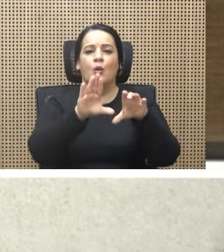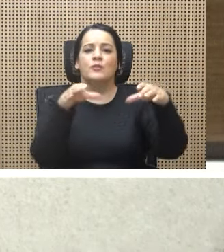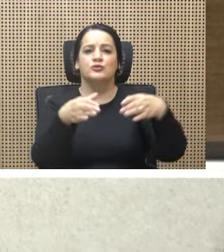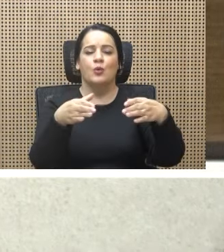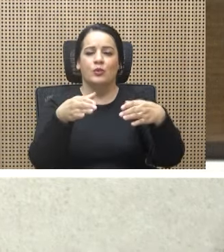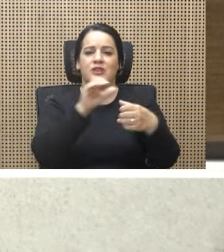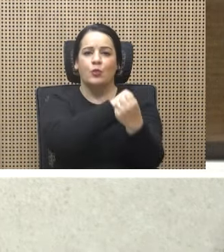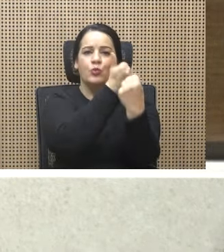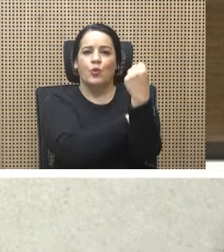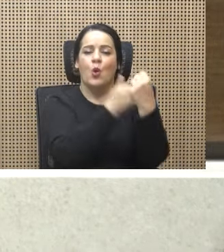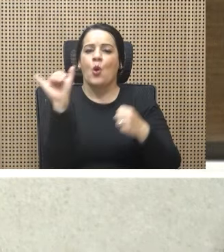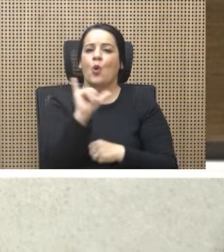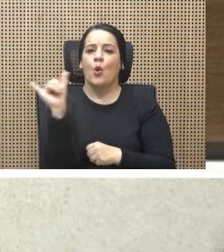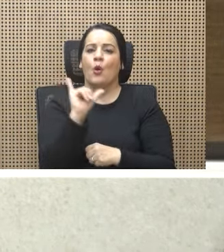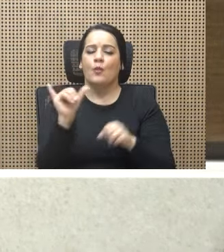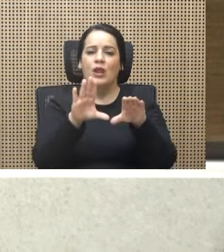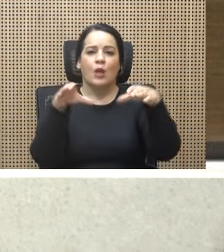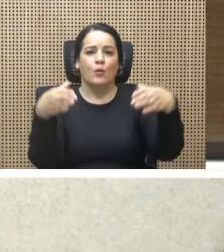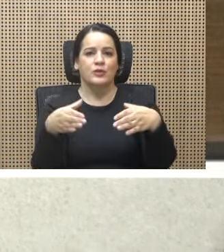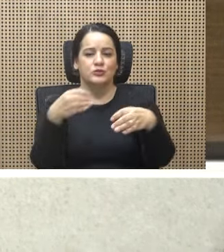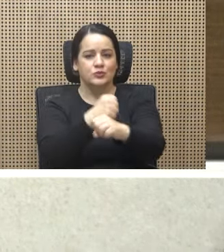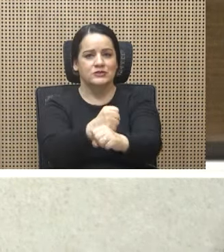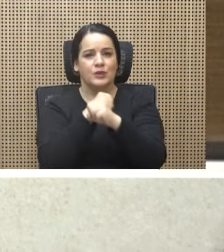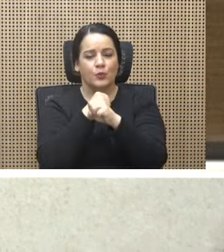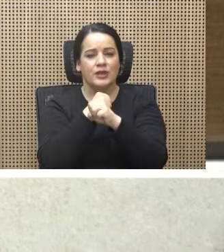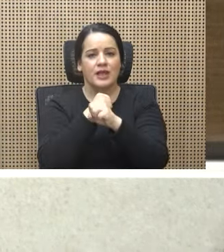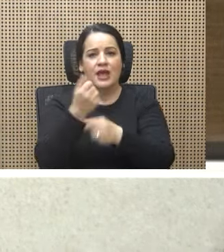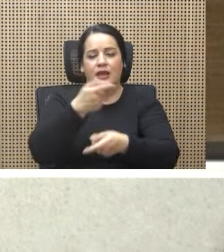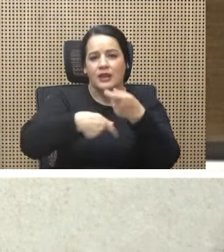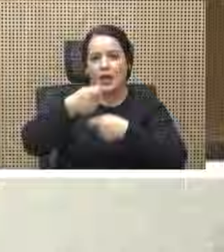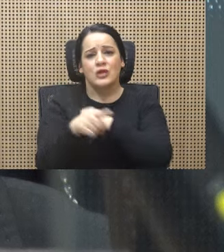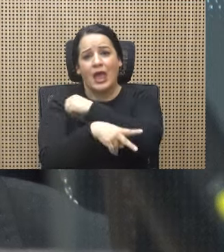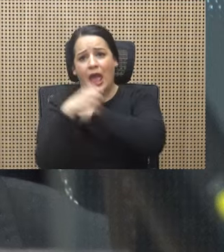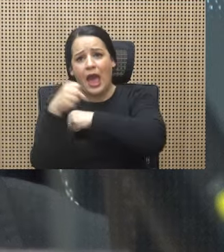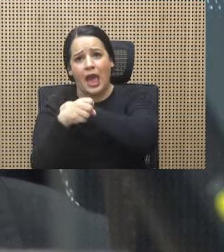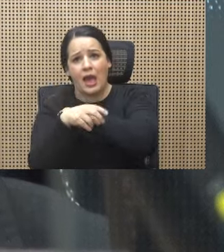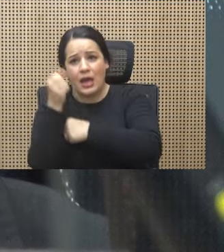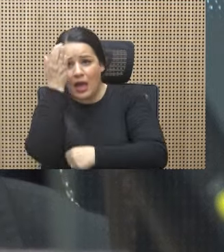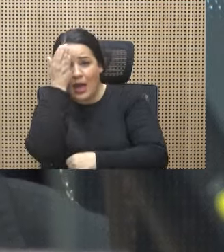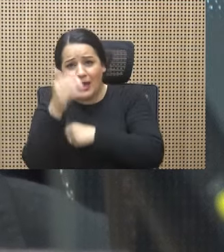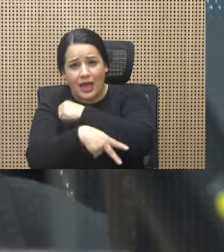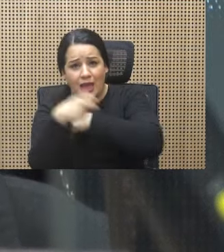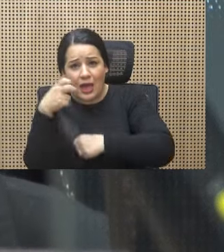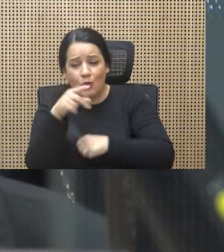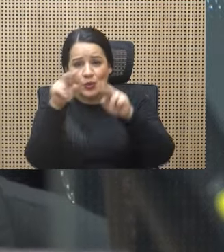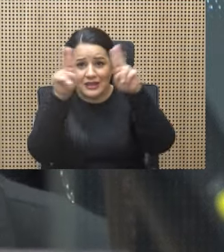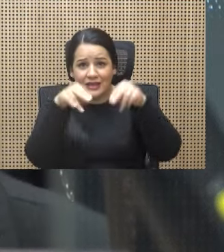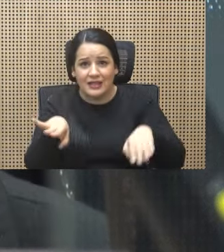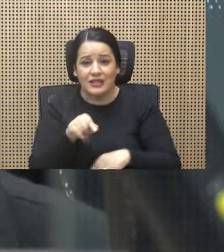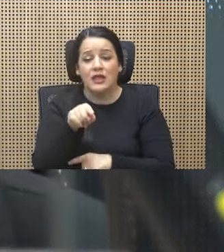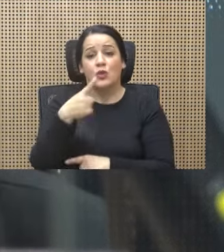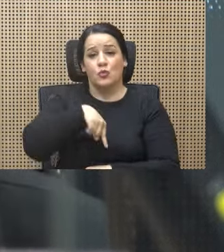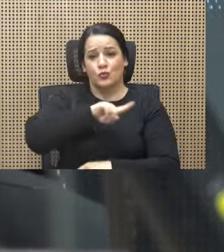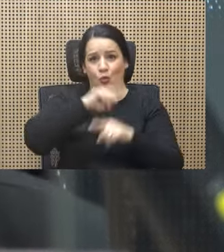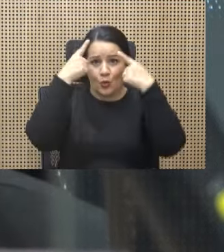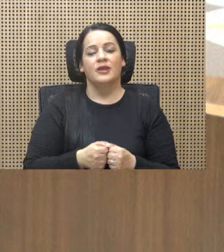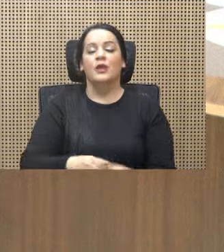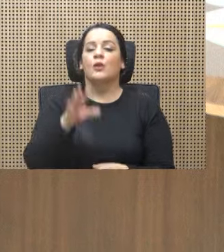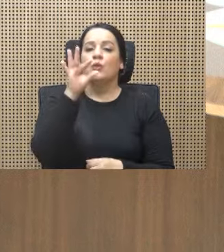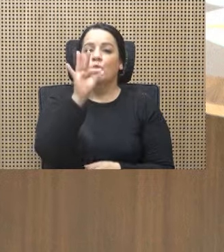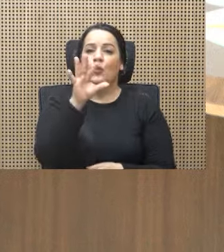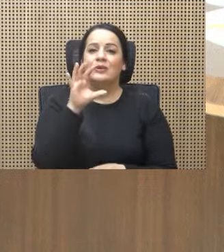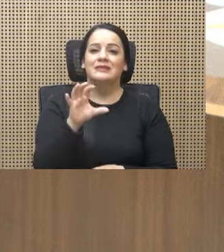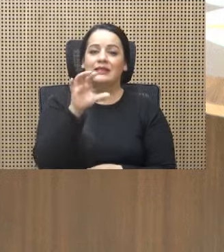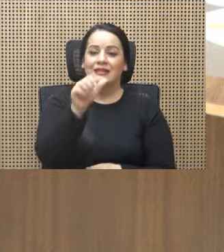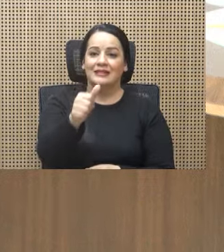así como de la Comisión de Seguridad y Narcotráfico. Otro de los temas en que el presidente legislativo fue enfático